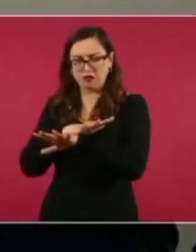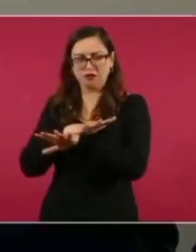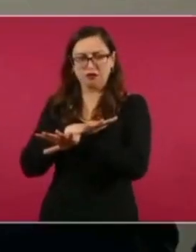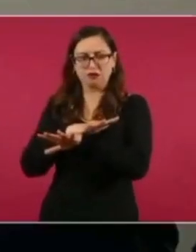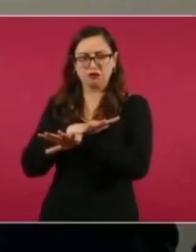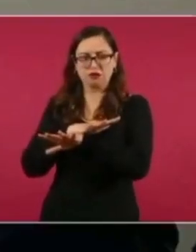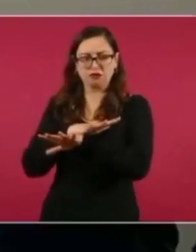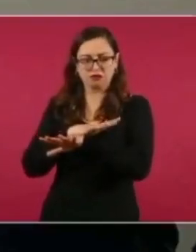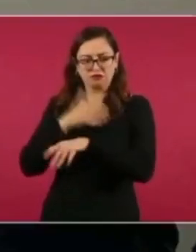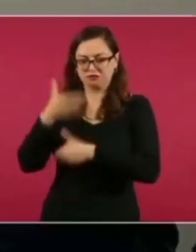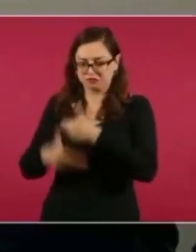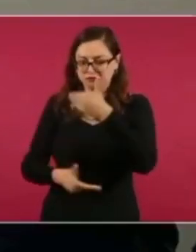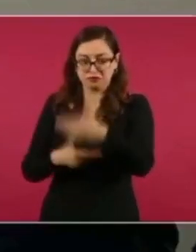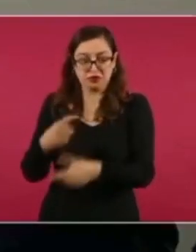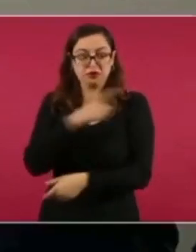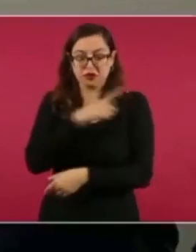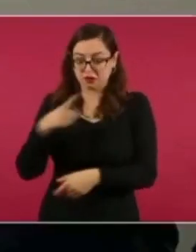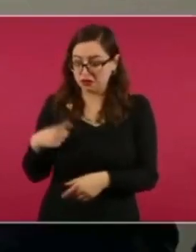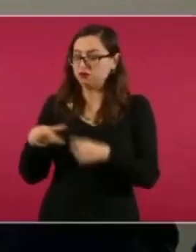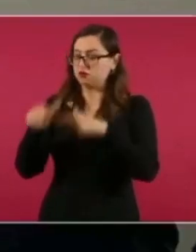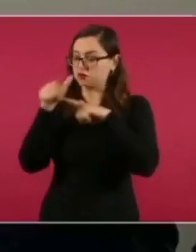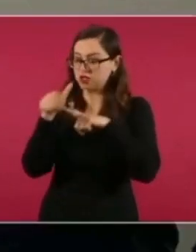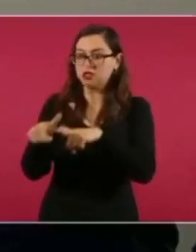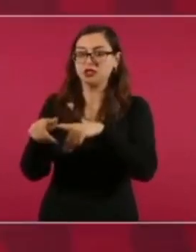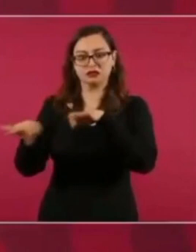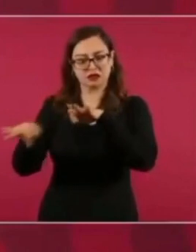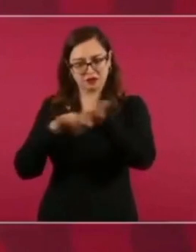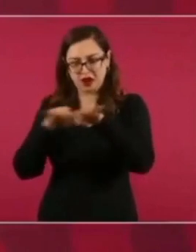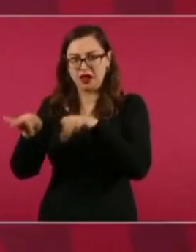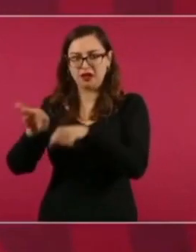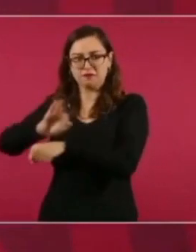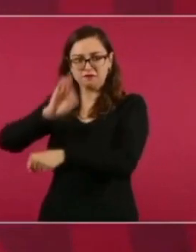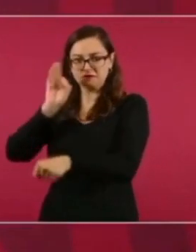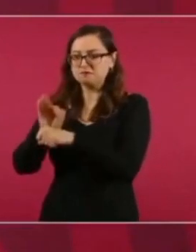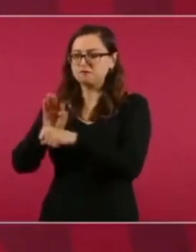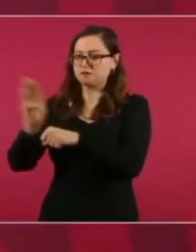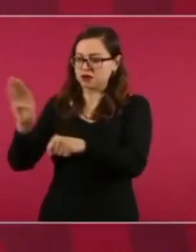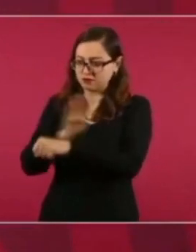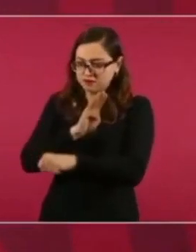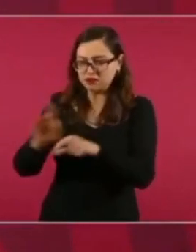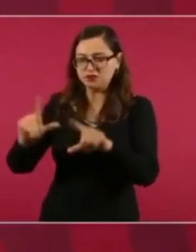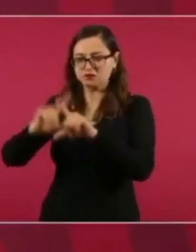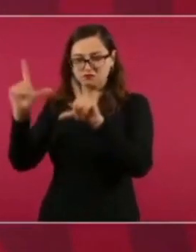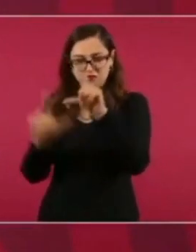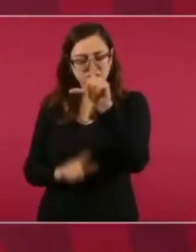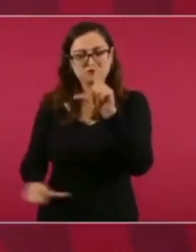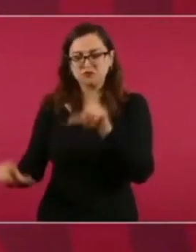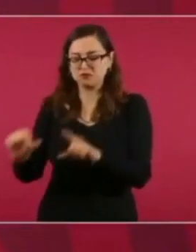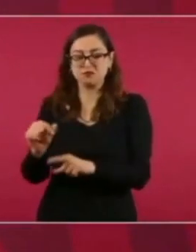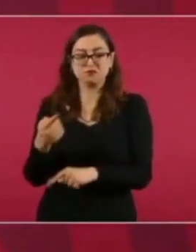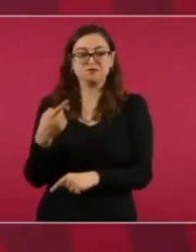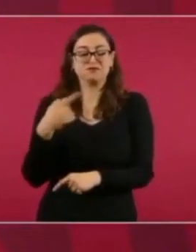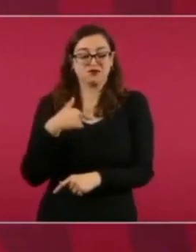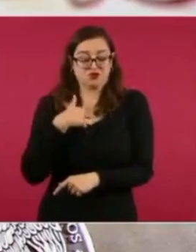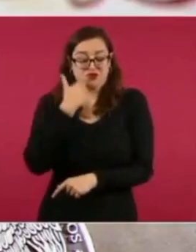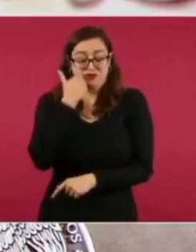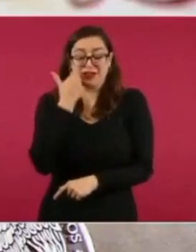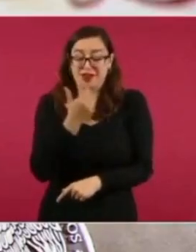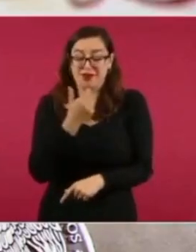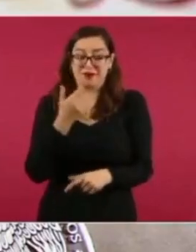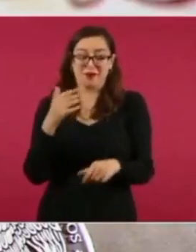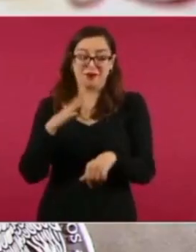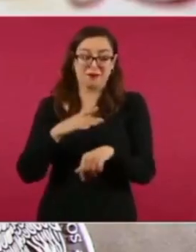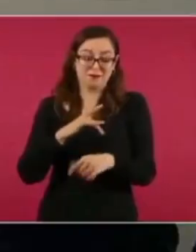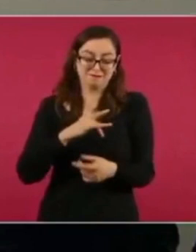involucrarnos en el quehacer del país. Quisiera decir mucho más, sin embargo, lo único que sale de mi boca y de mi corazón